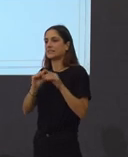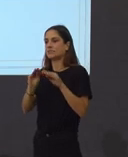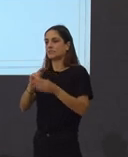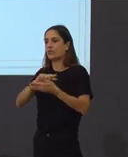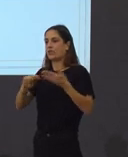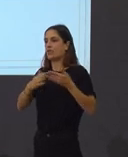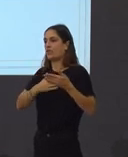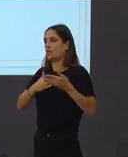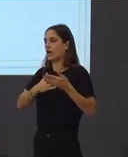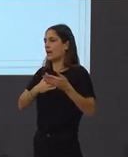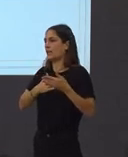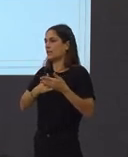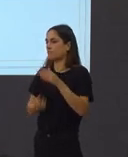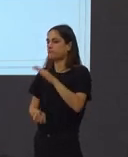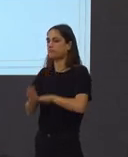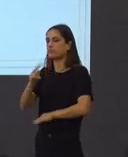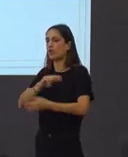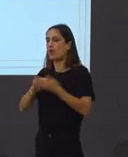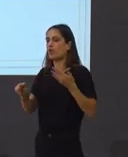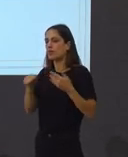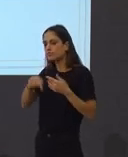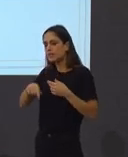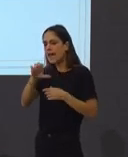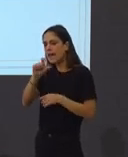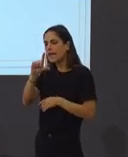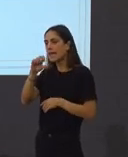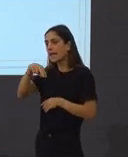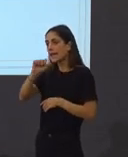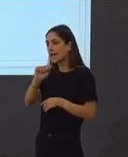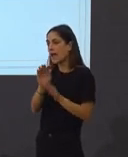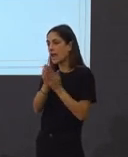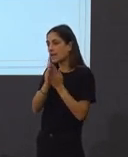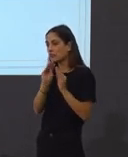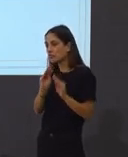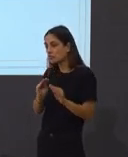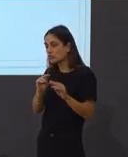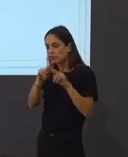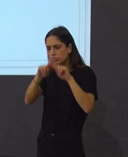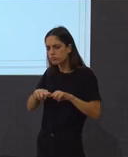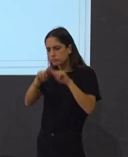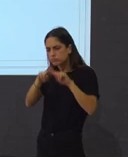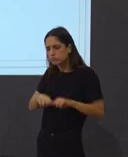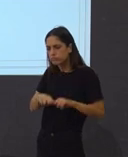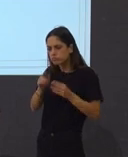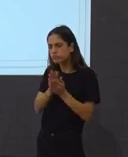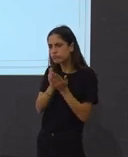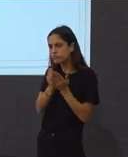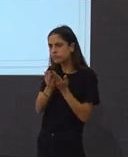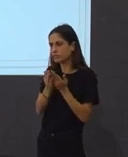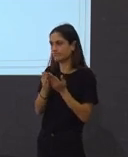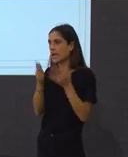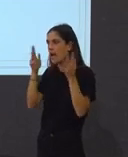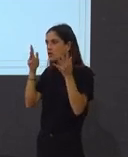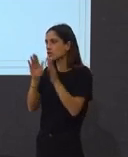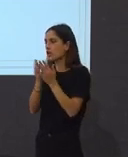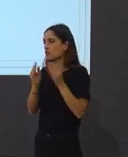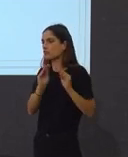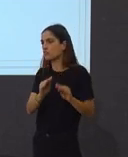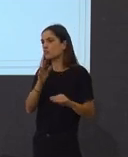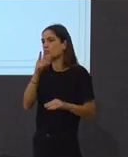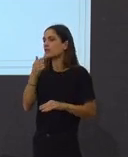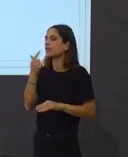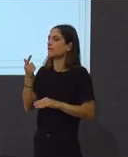tropo que analizou, por certo, Elena Miguel Escarballeira, no seu libro fantástico de Galicia un pobo sentimental que vos recomendo para